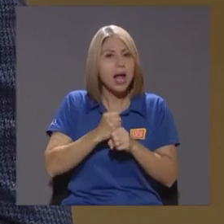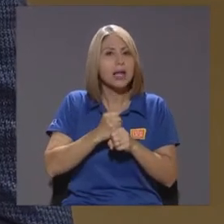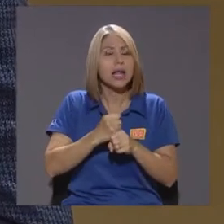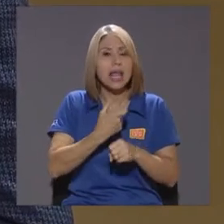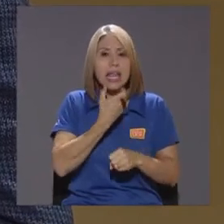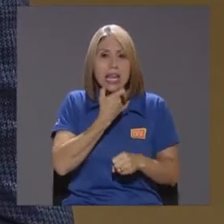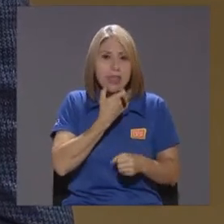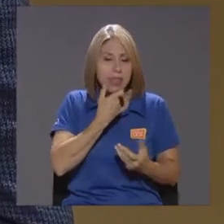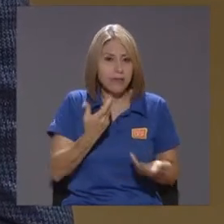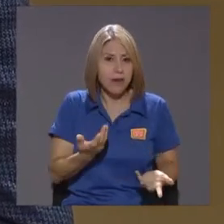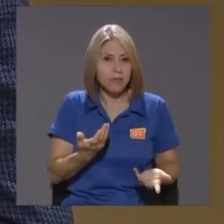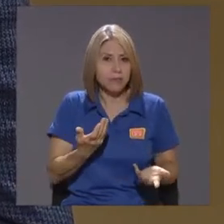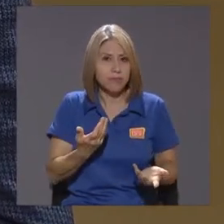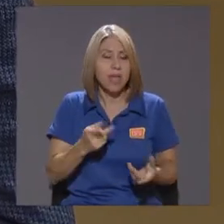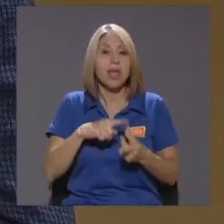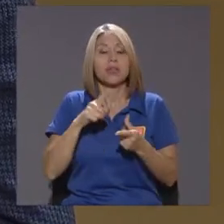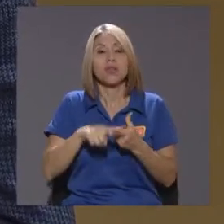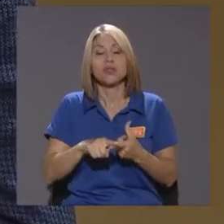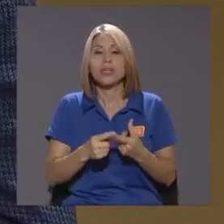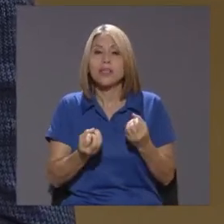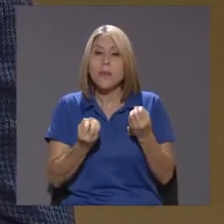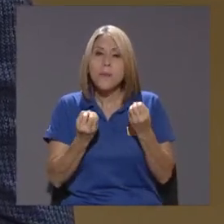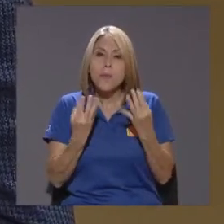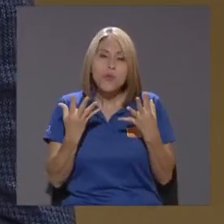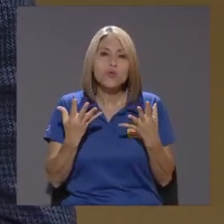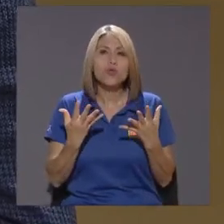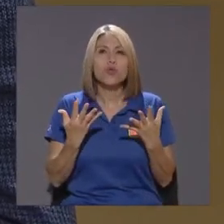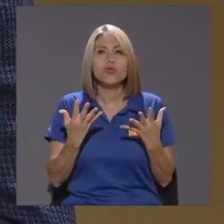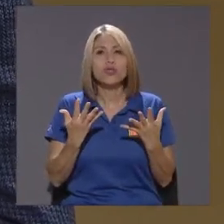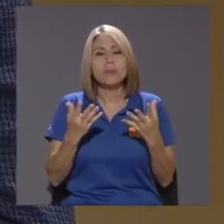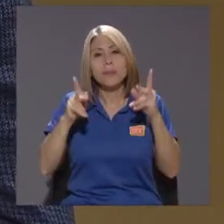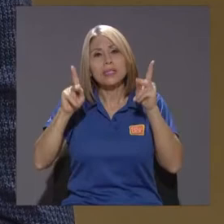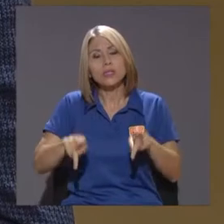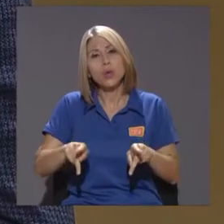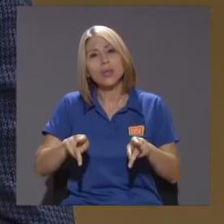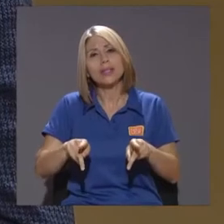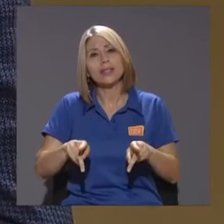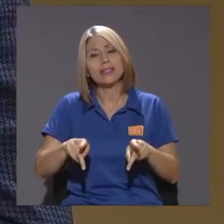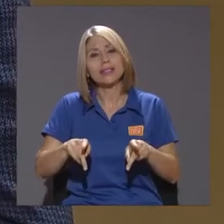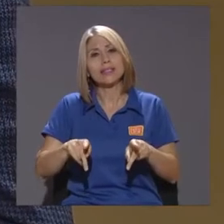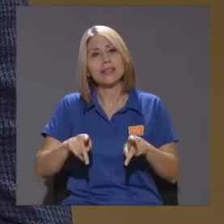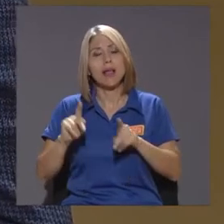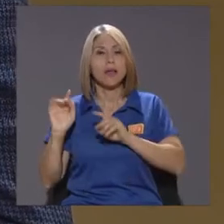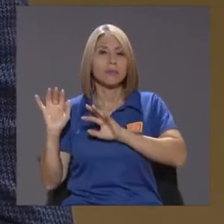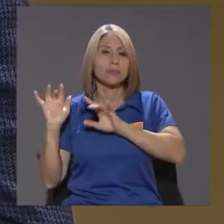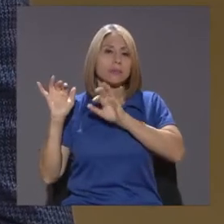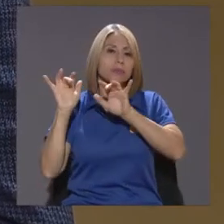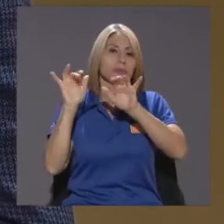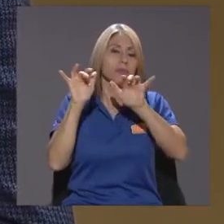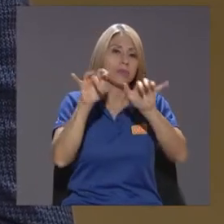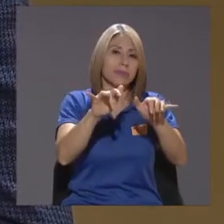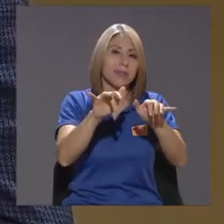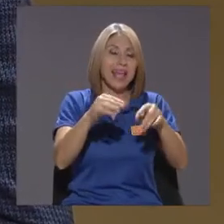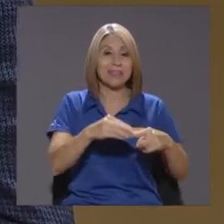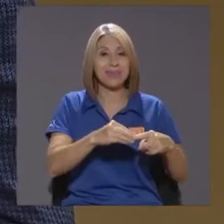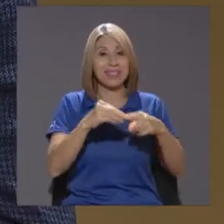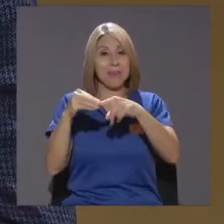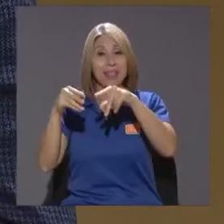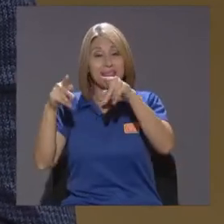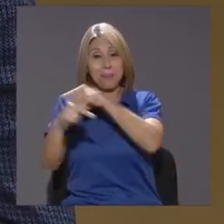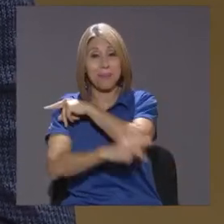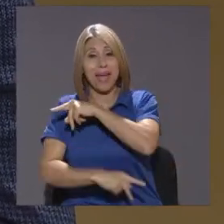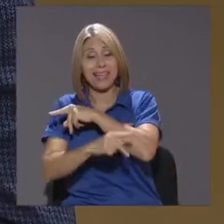Inglaterra Eso hizo que muchos Una migración Muy importante Sobre todo Los países menos desarrollados De Europa Oriental